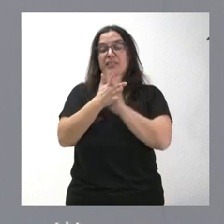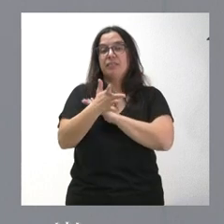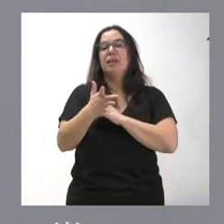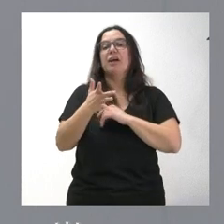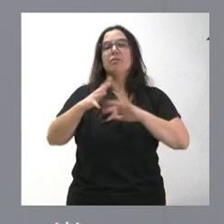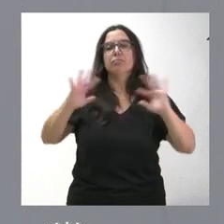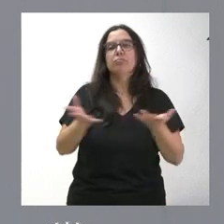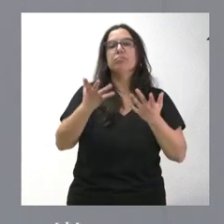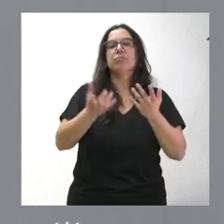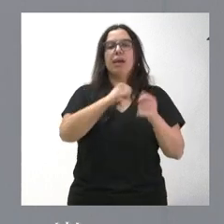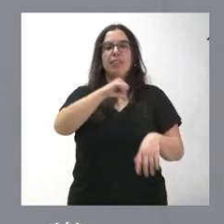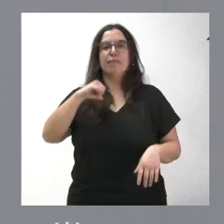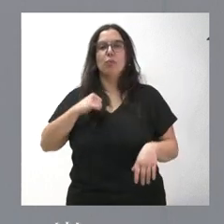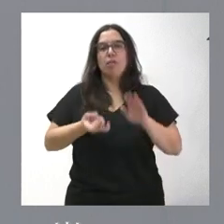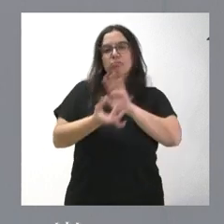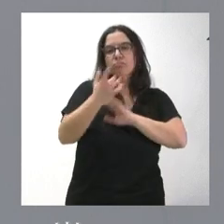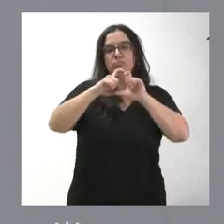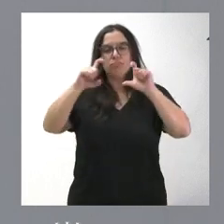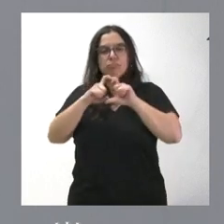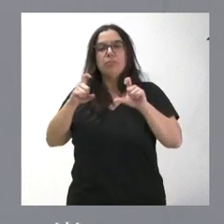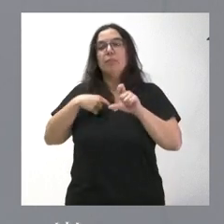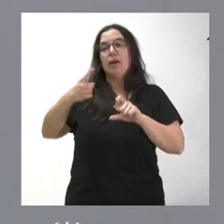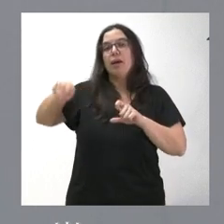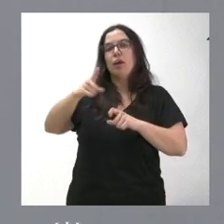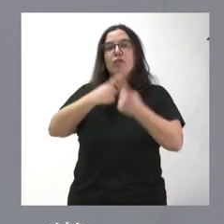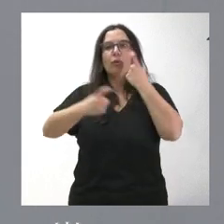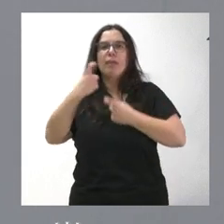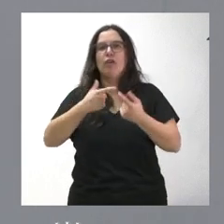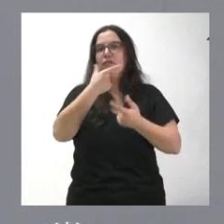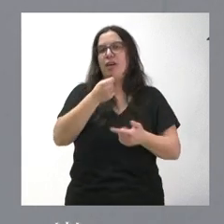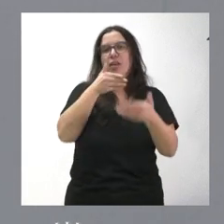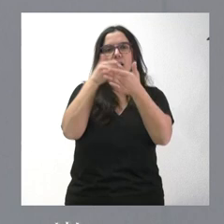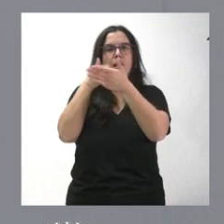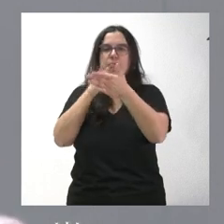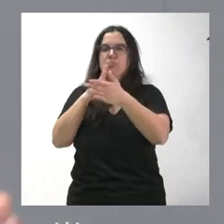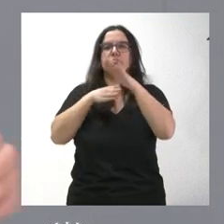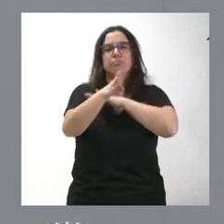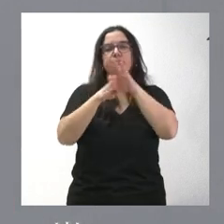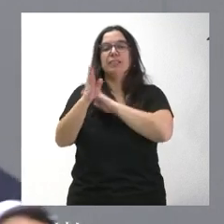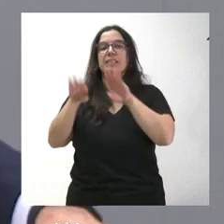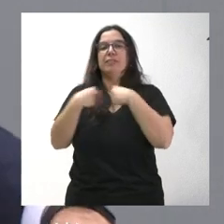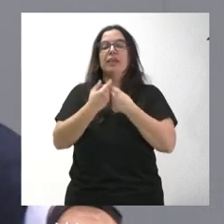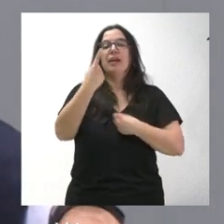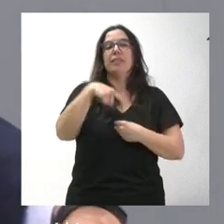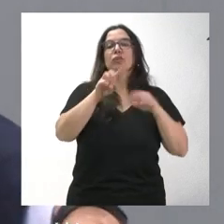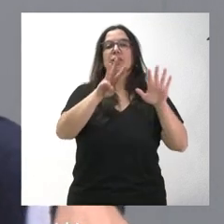emprendimiento individual y facilitar al colectivo el acceso a la información. Como les digo, son 86 millones de euros de inversión.